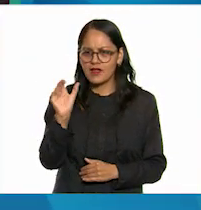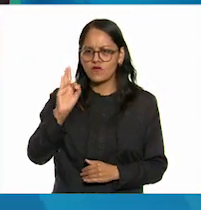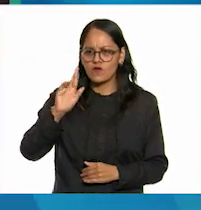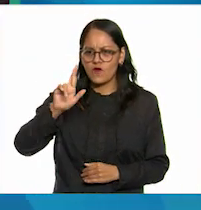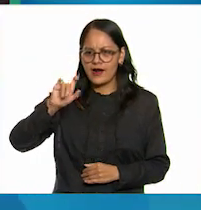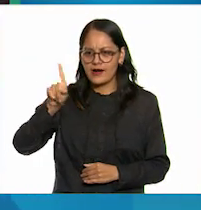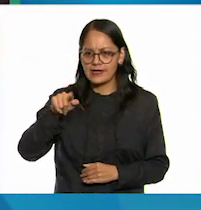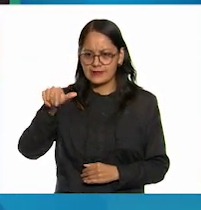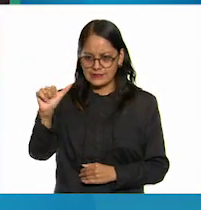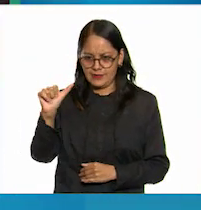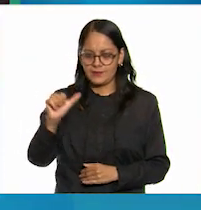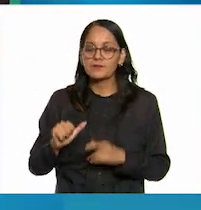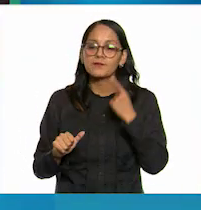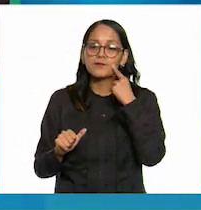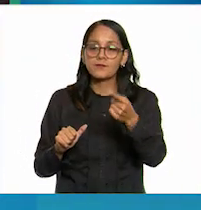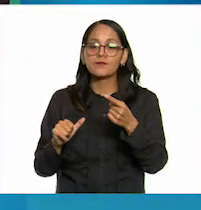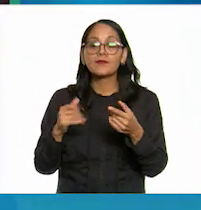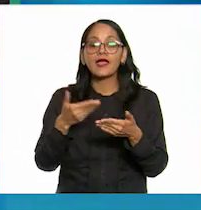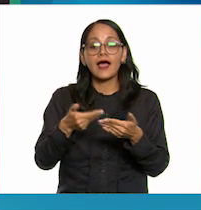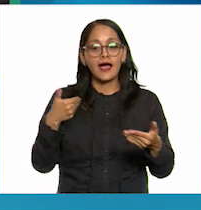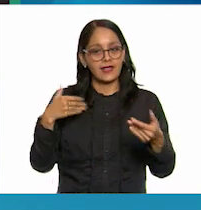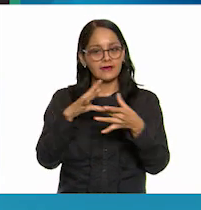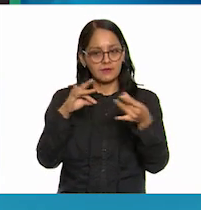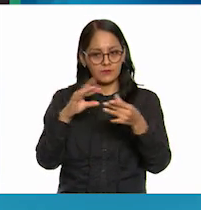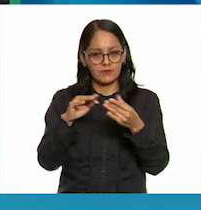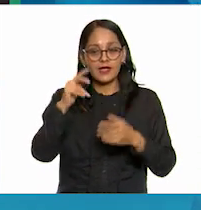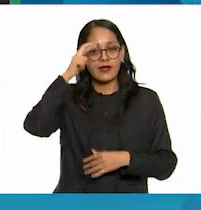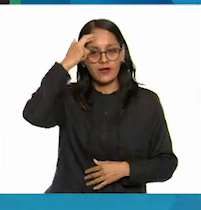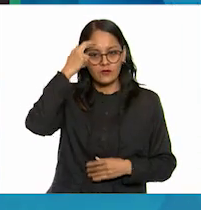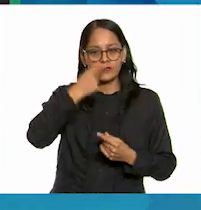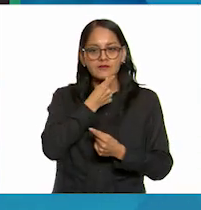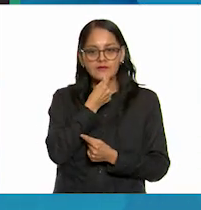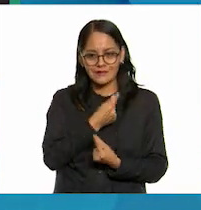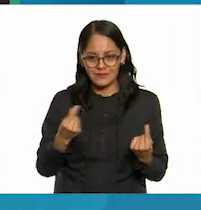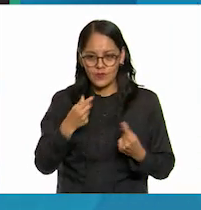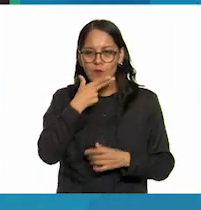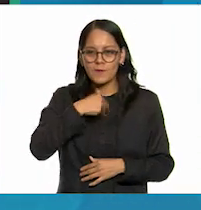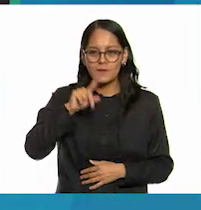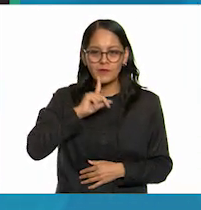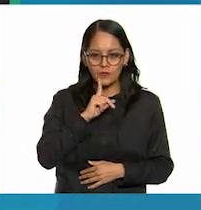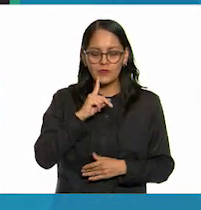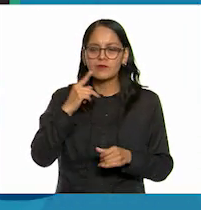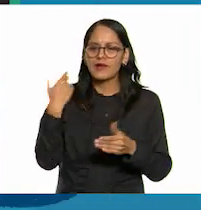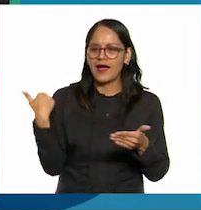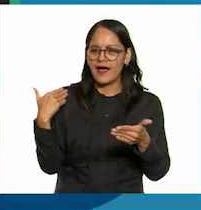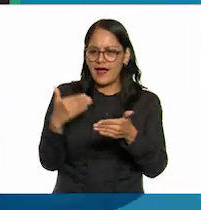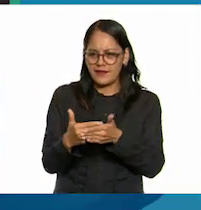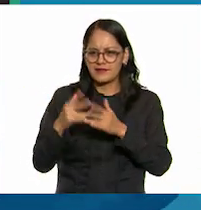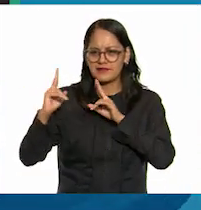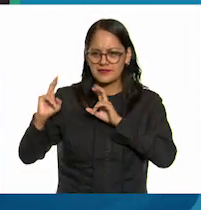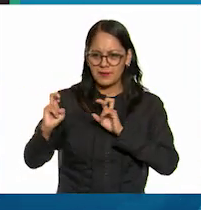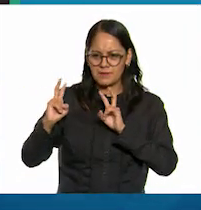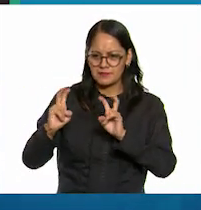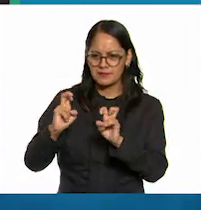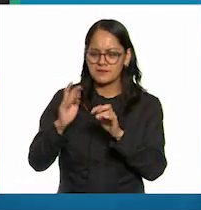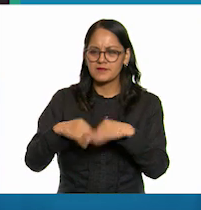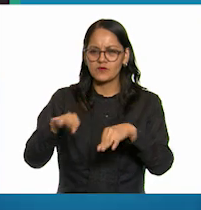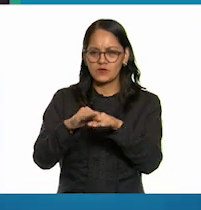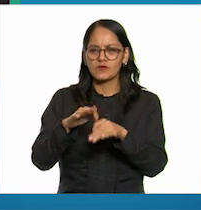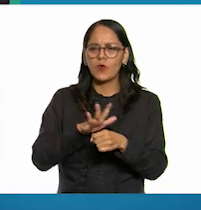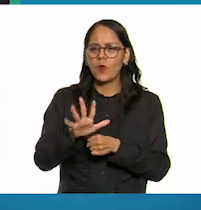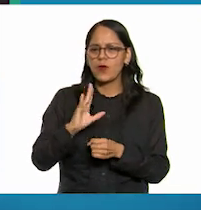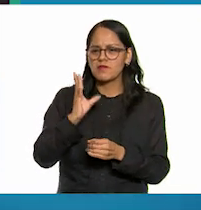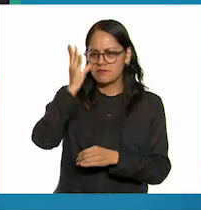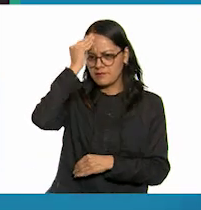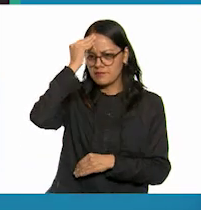antes de entrar en materia recordemos con las niñas y los niños los principales temas que hemos revisado y estudiado por ejemplo